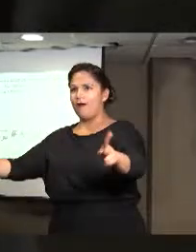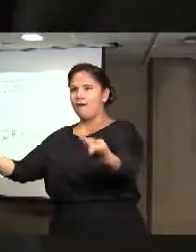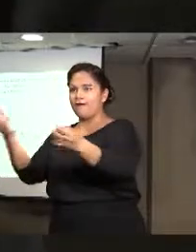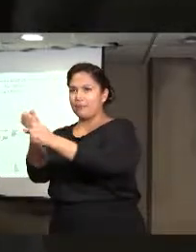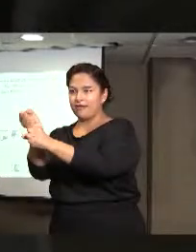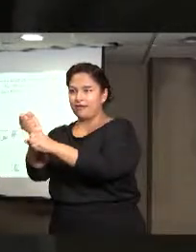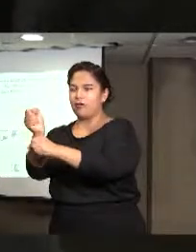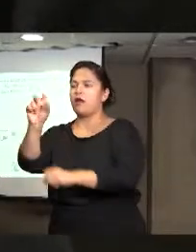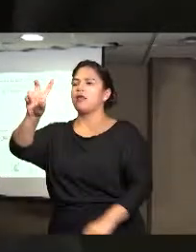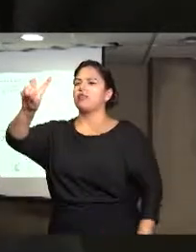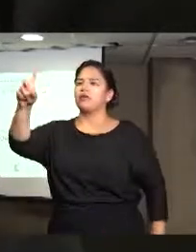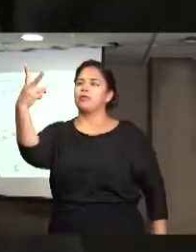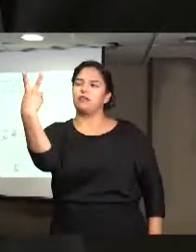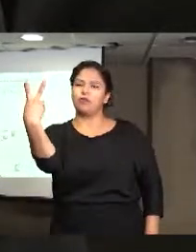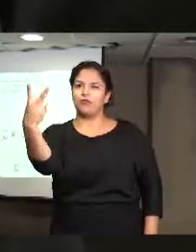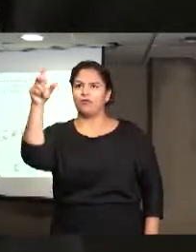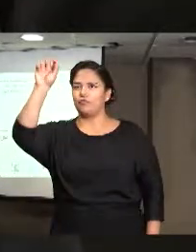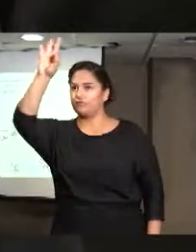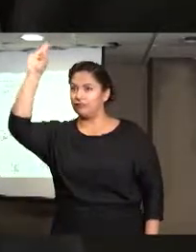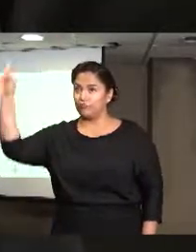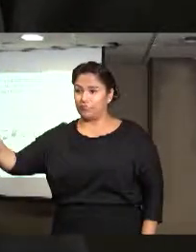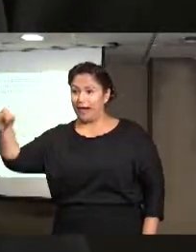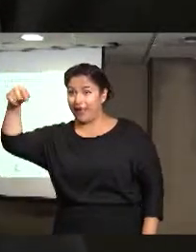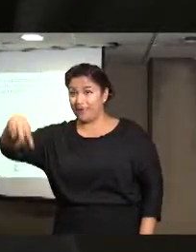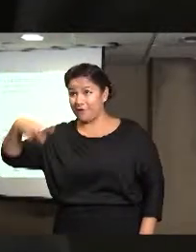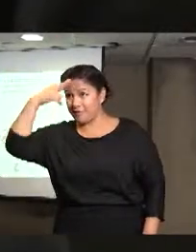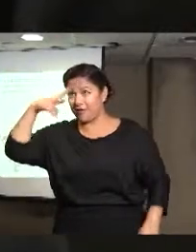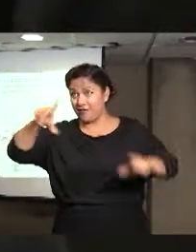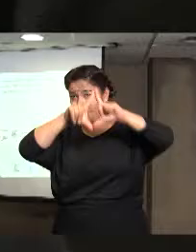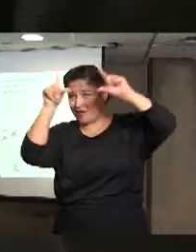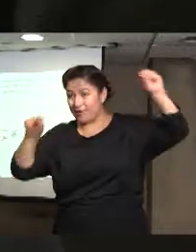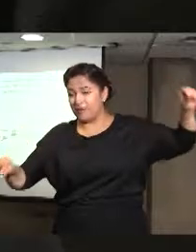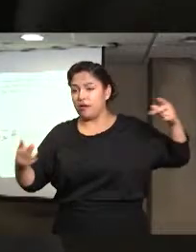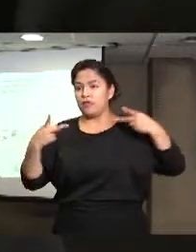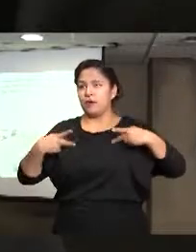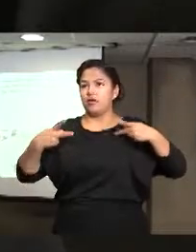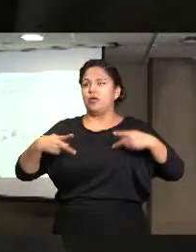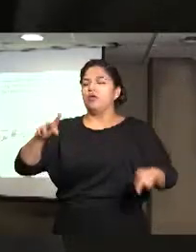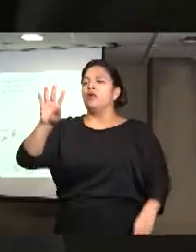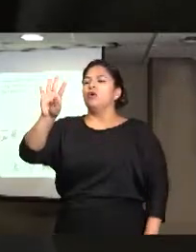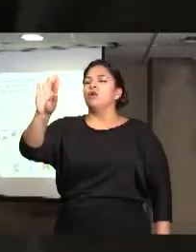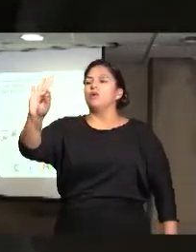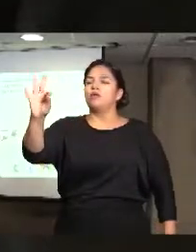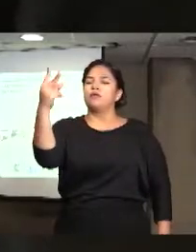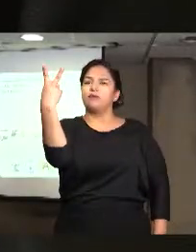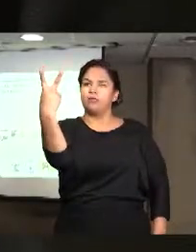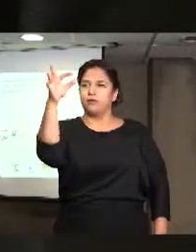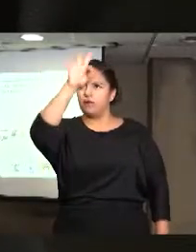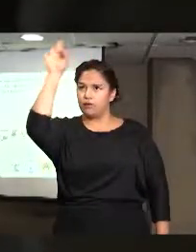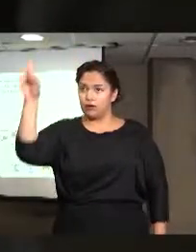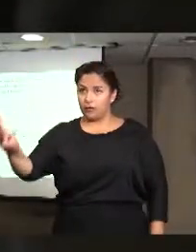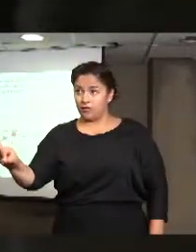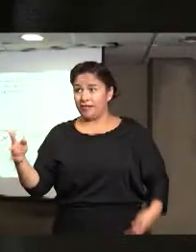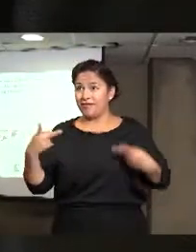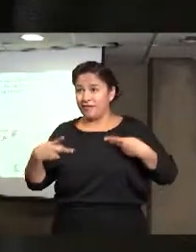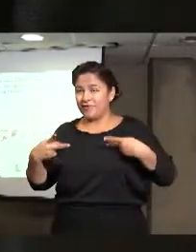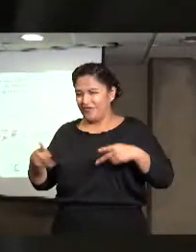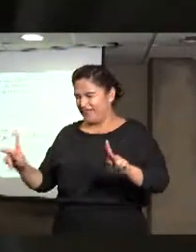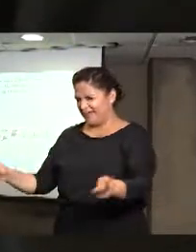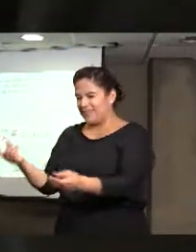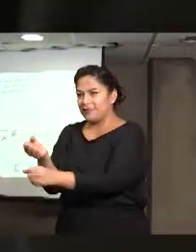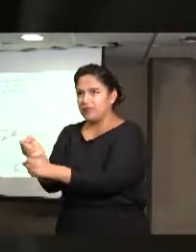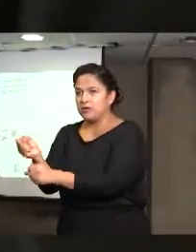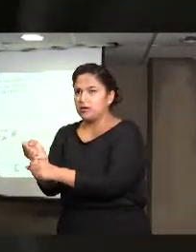Hablamos, bueno, que en México concretamente, 42% de las víctimas que se